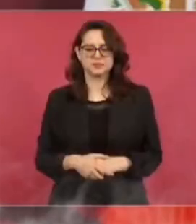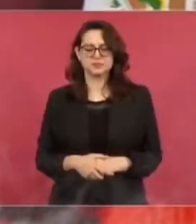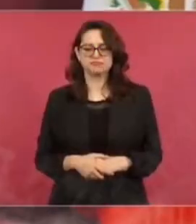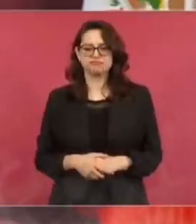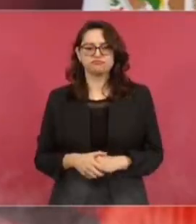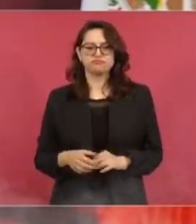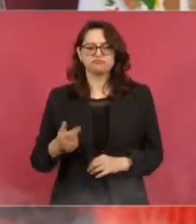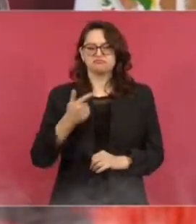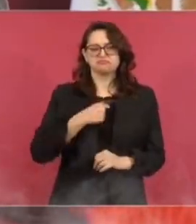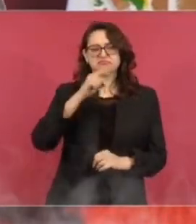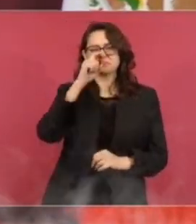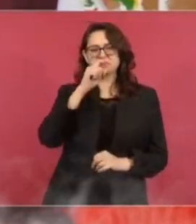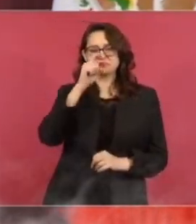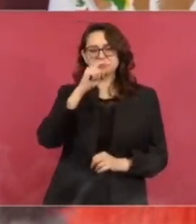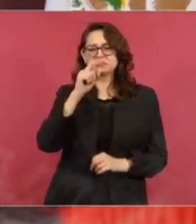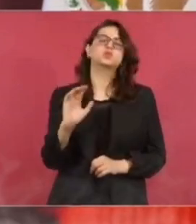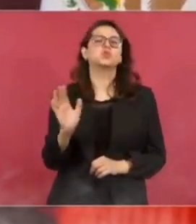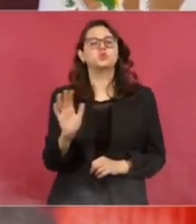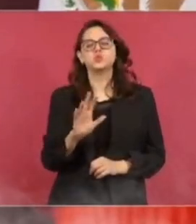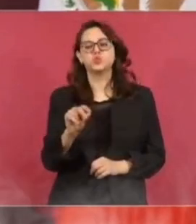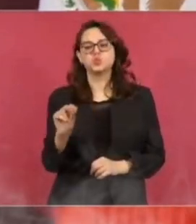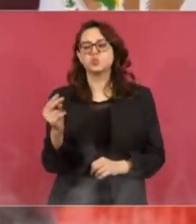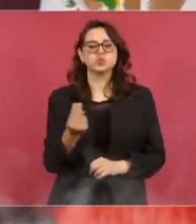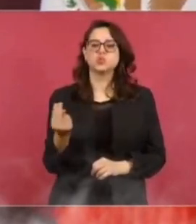presumir que hago esto,